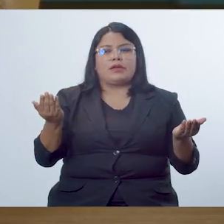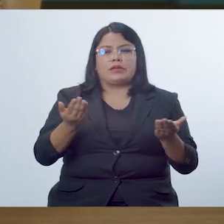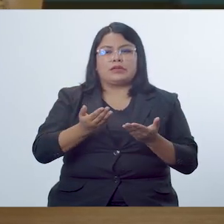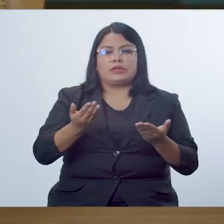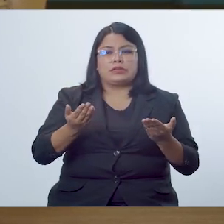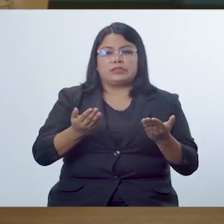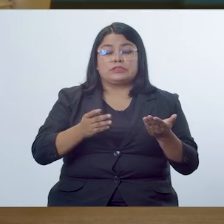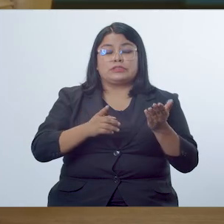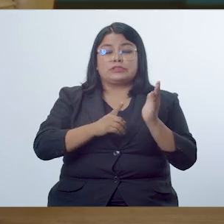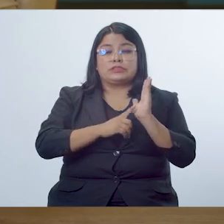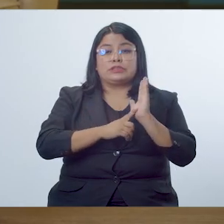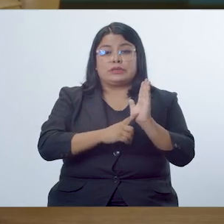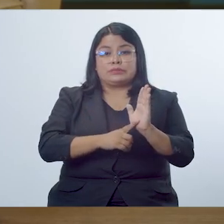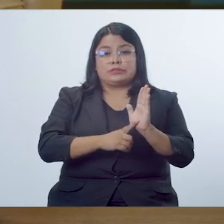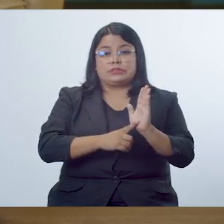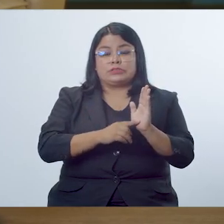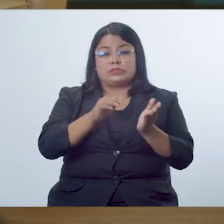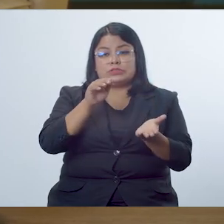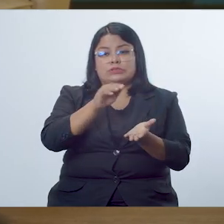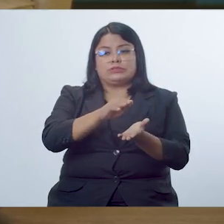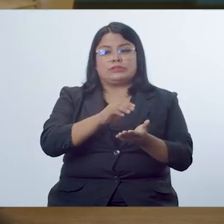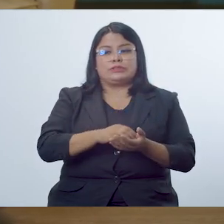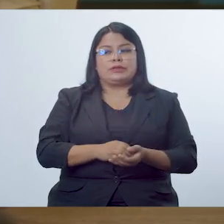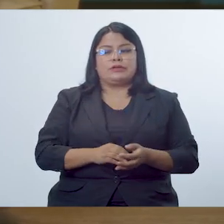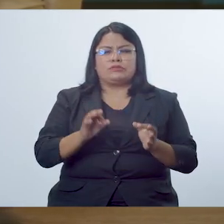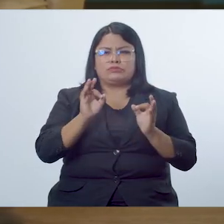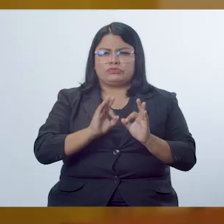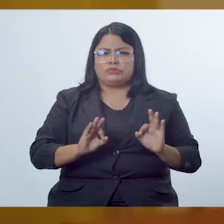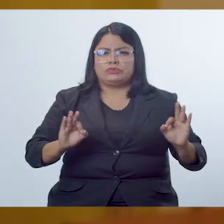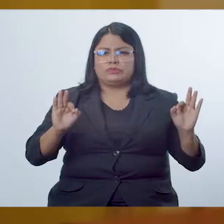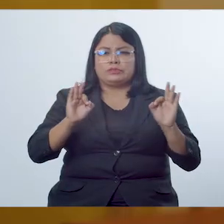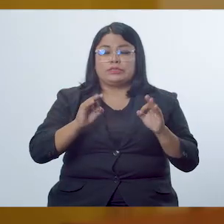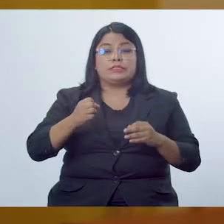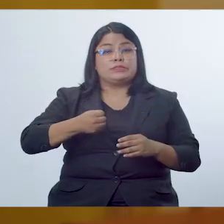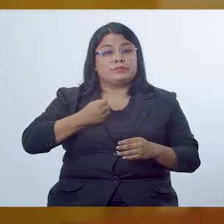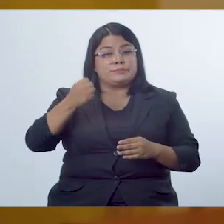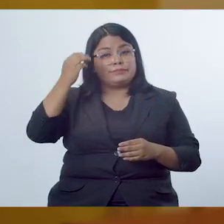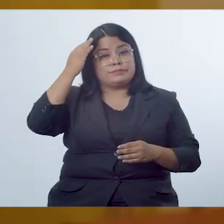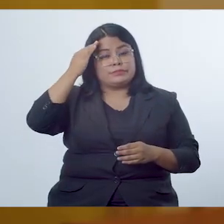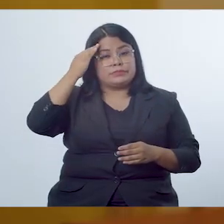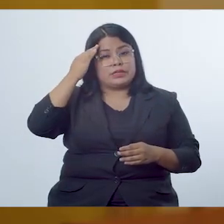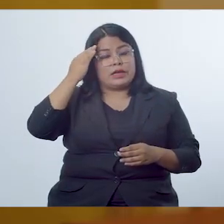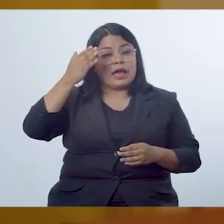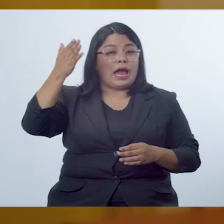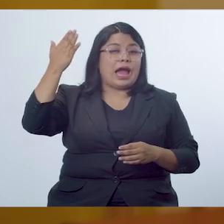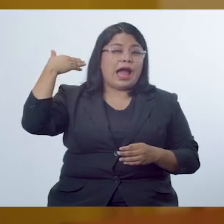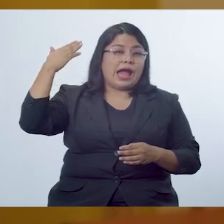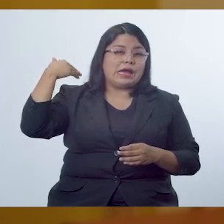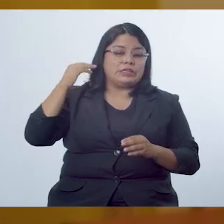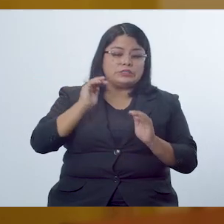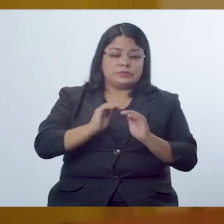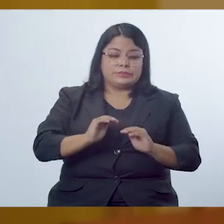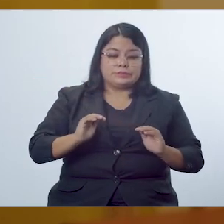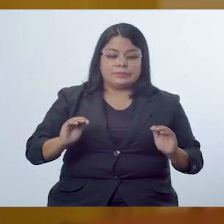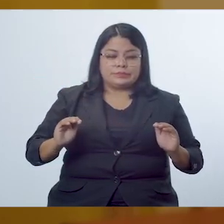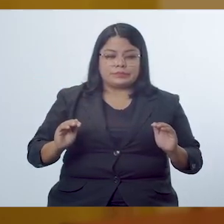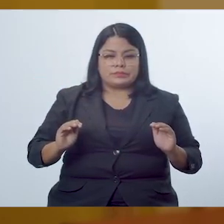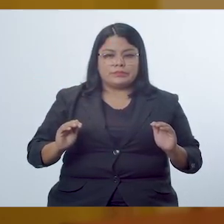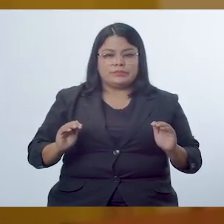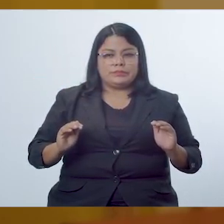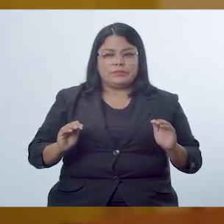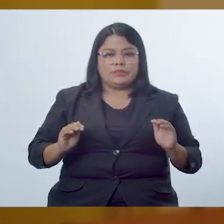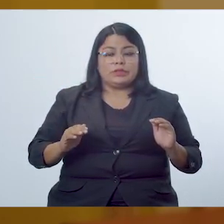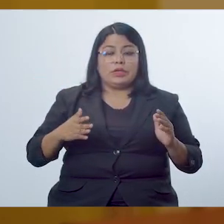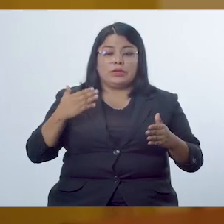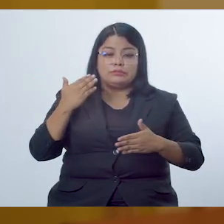pretextos para elaborar el producto de unidad. Excelente. Entonces, es importante tomar en cuenta los pre-saberes de los estudiantes